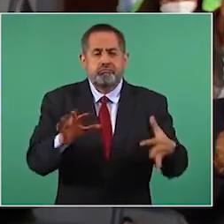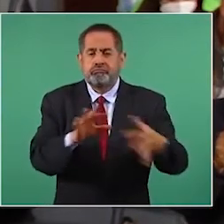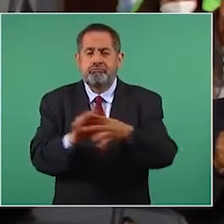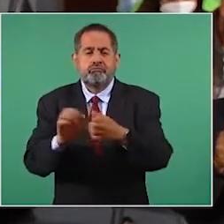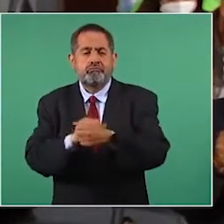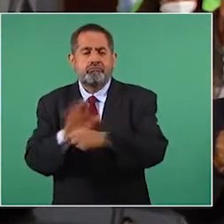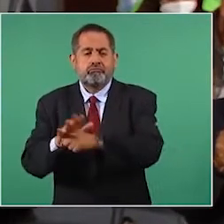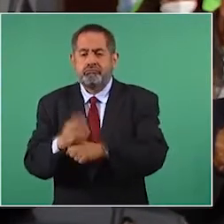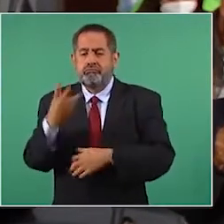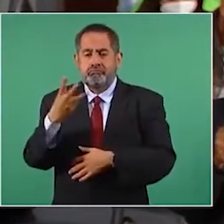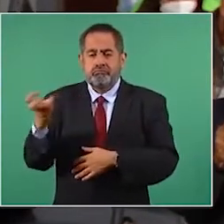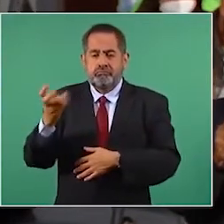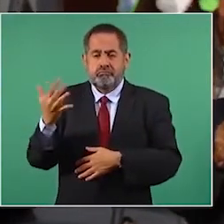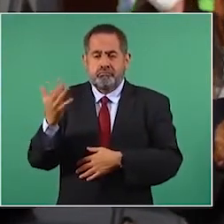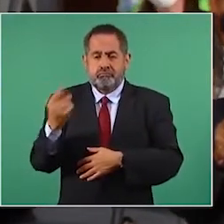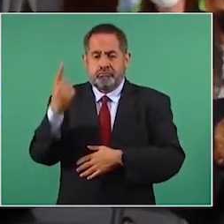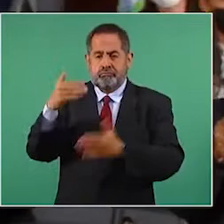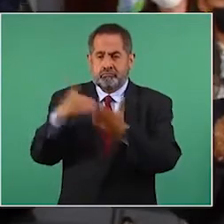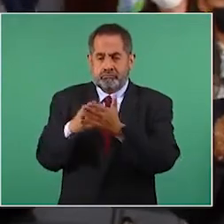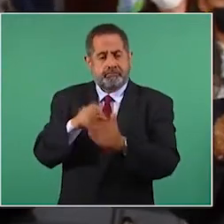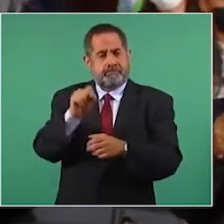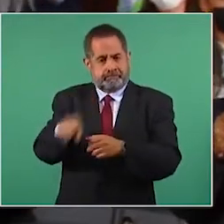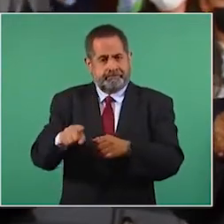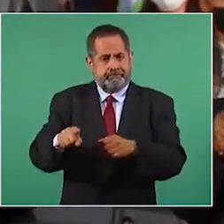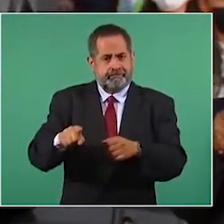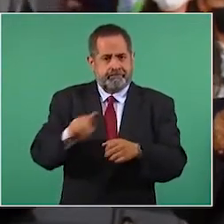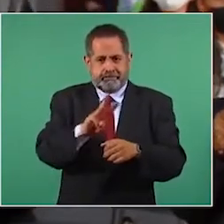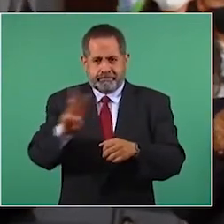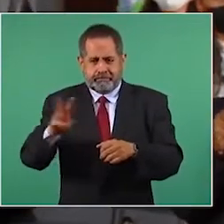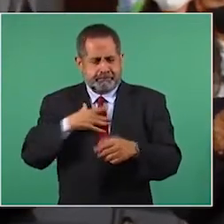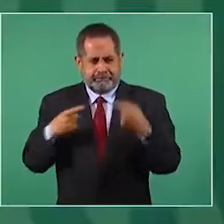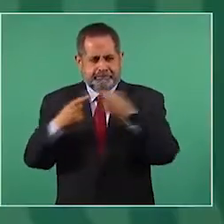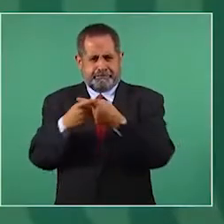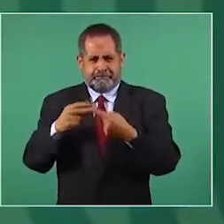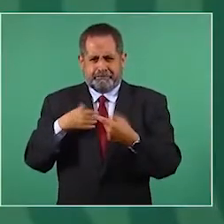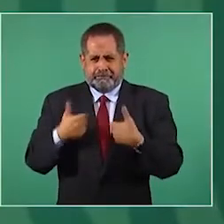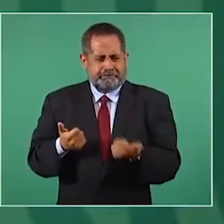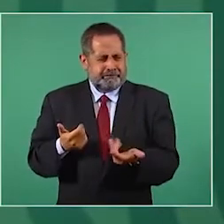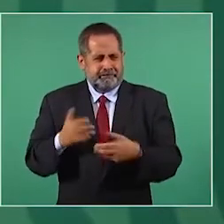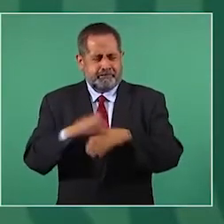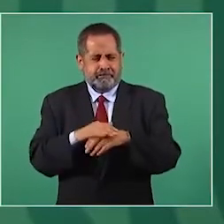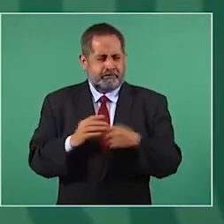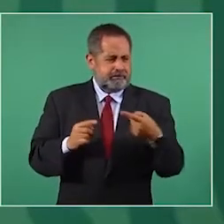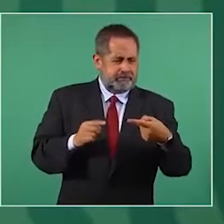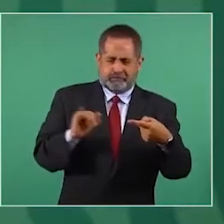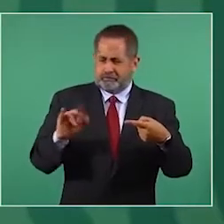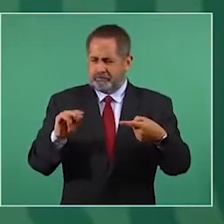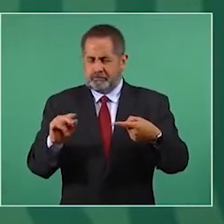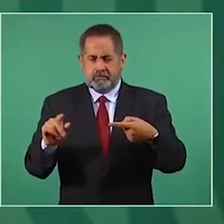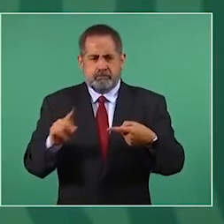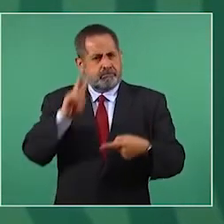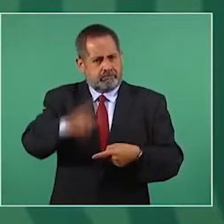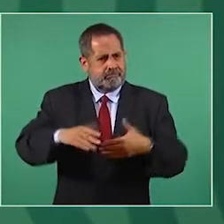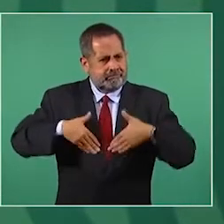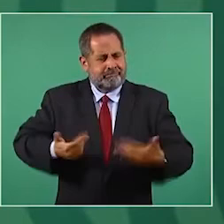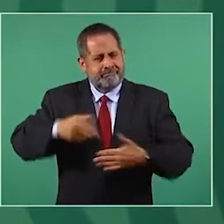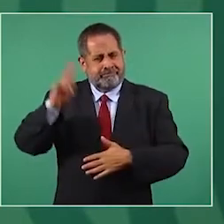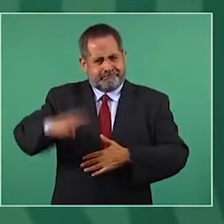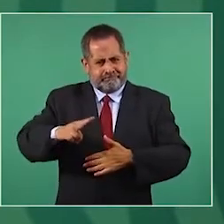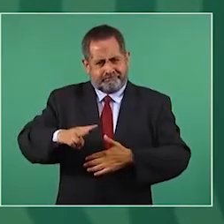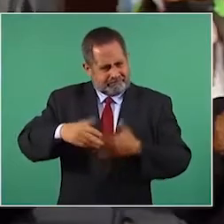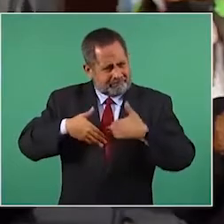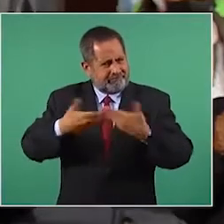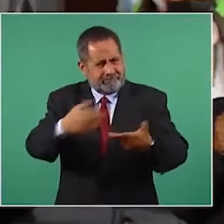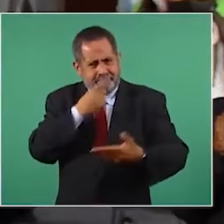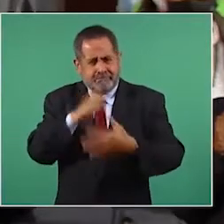al COVID son más de 351 mil, según la misma página. No entiendo por qué las dos cifras, señor presidente. ¿Por qué no decir la verdad de que los